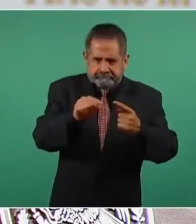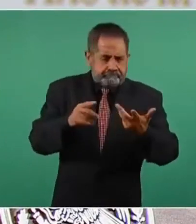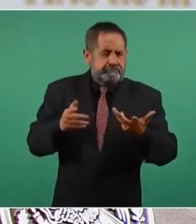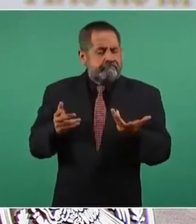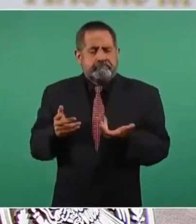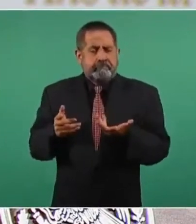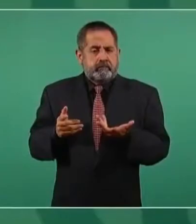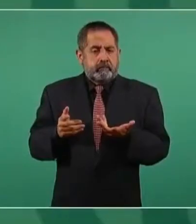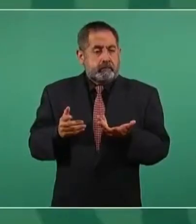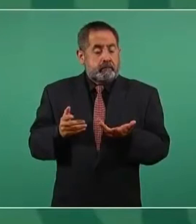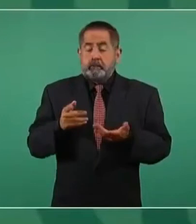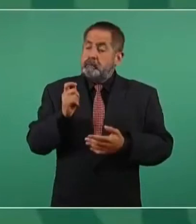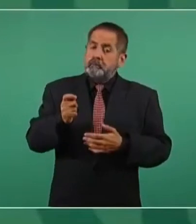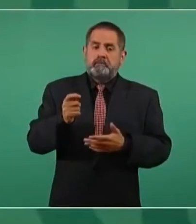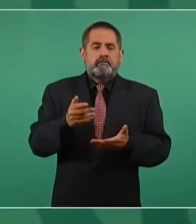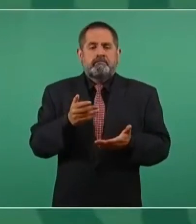que ahora como